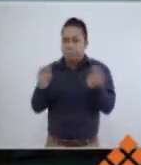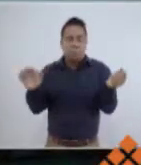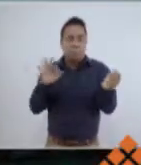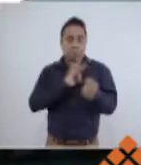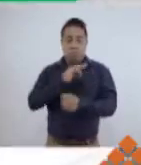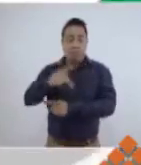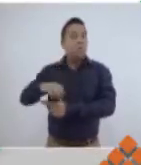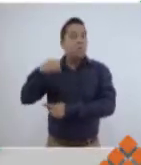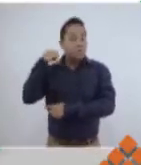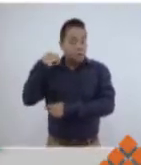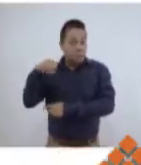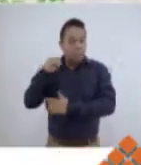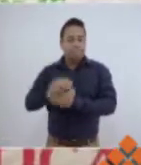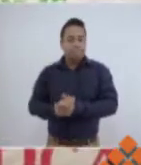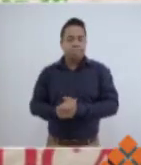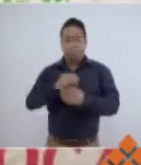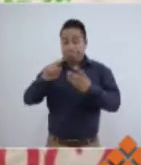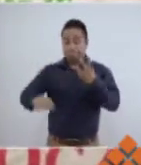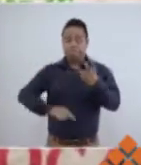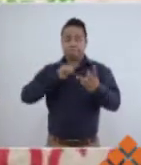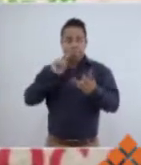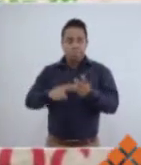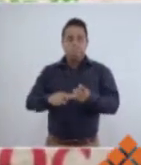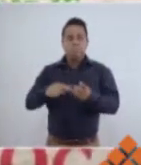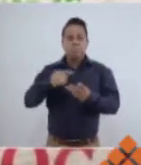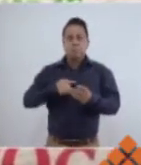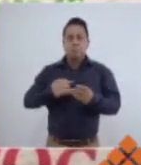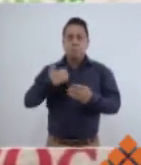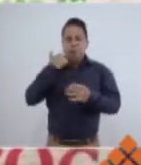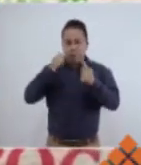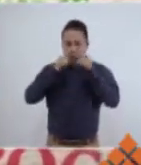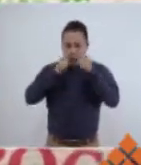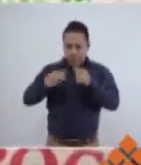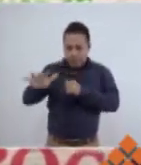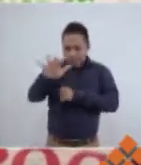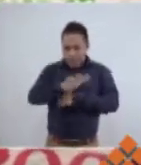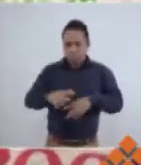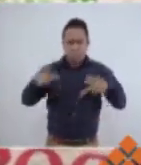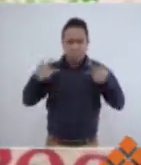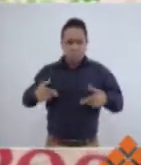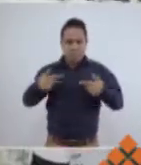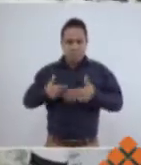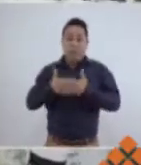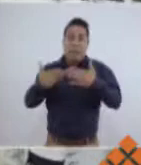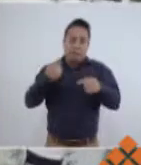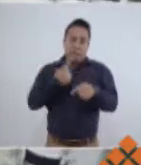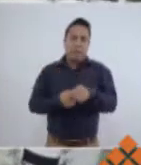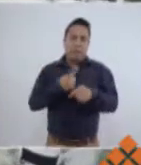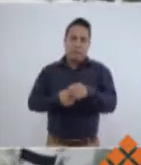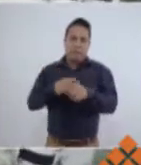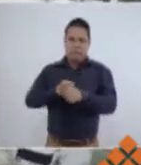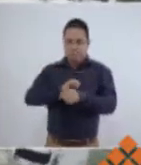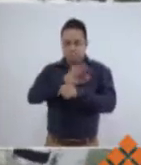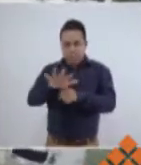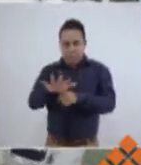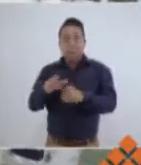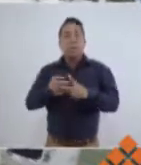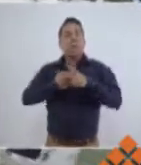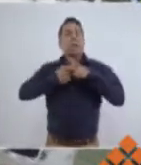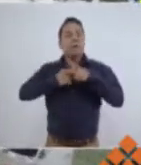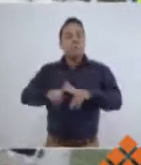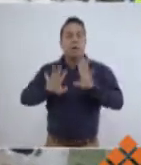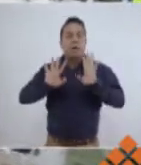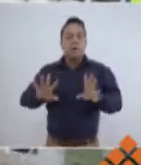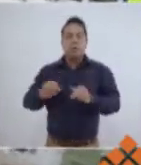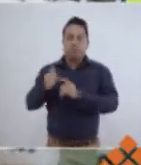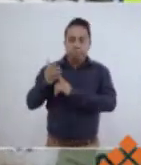3. Para seguir atendiendo a nuestra sociedad durante esta pandemia, hemos arrancado las